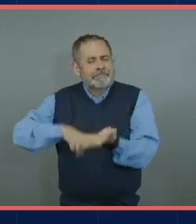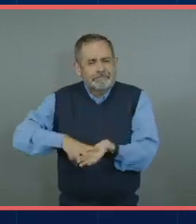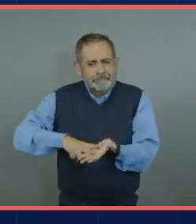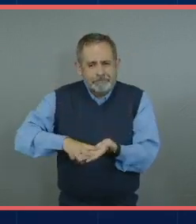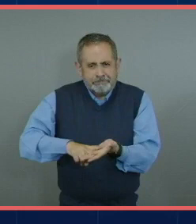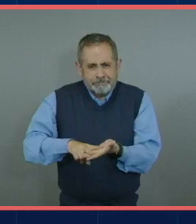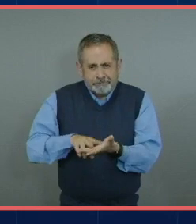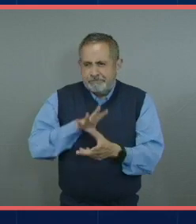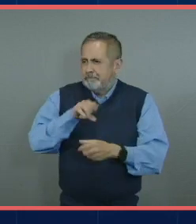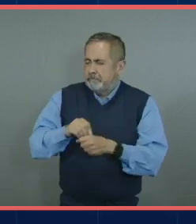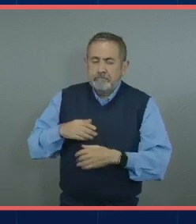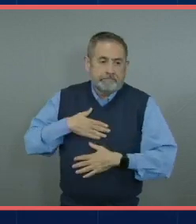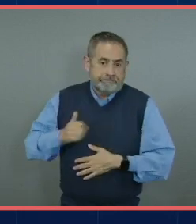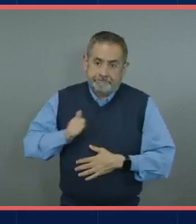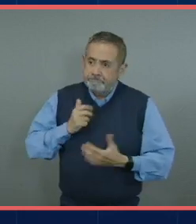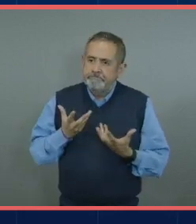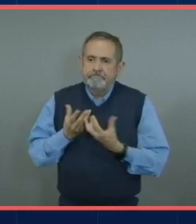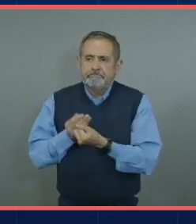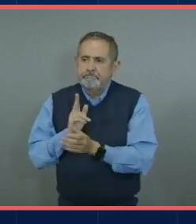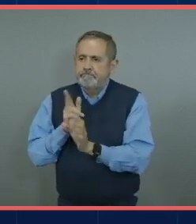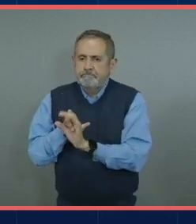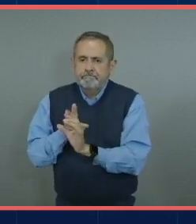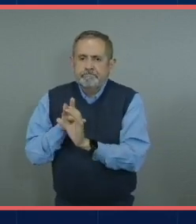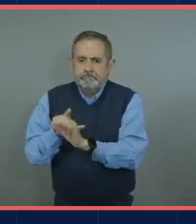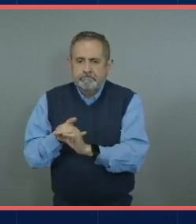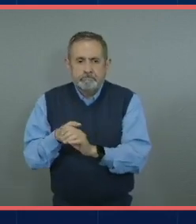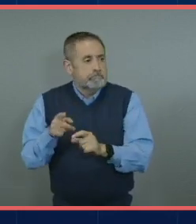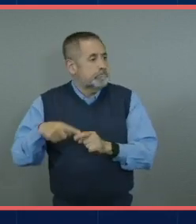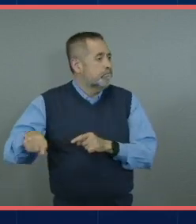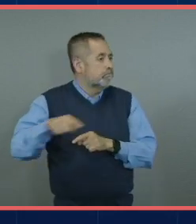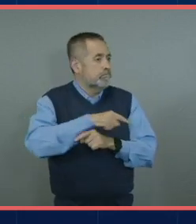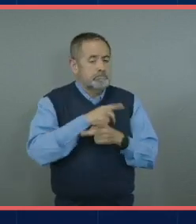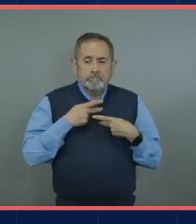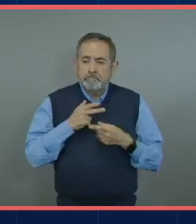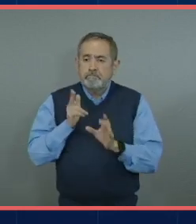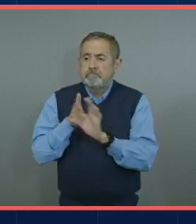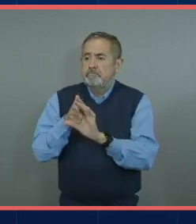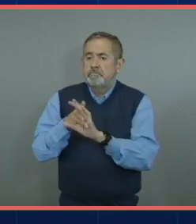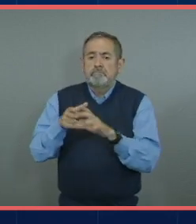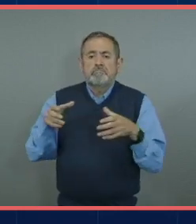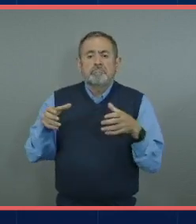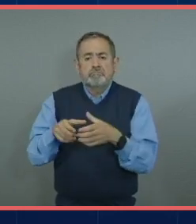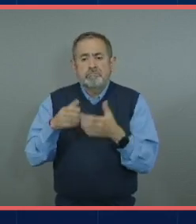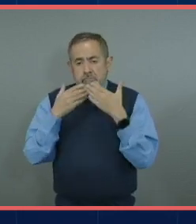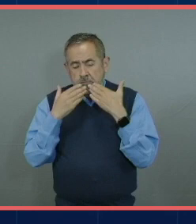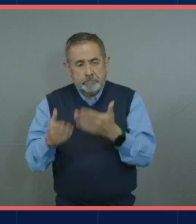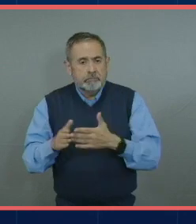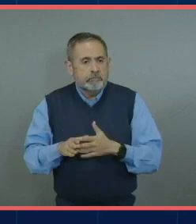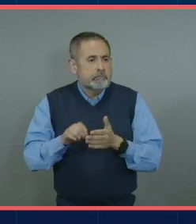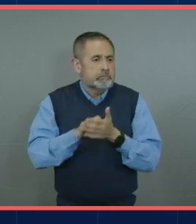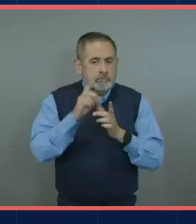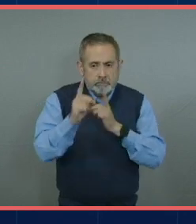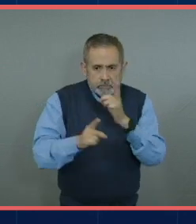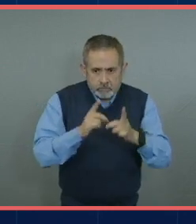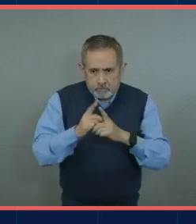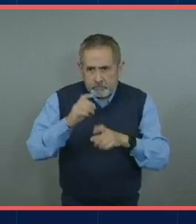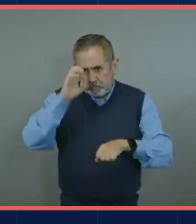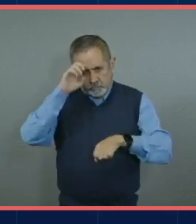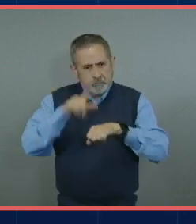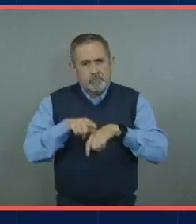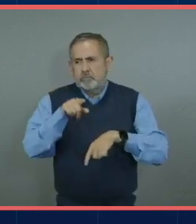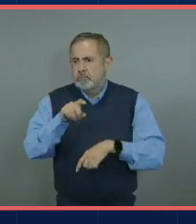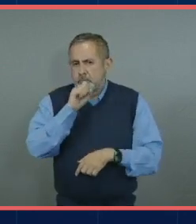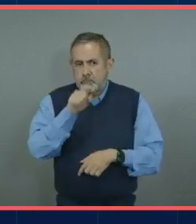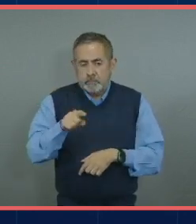tratado de aprovechar muchísimo y que veo que también otras personas de otras áreas lo hacemos la cuestión deportiva y cultural que también pues